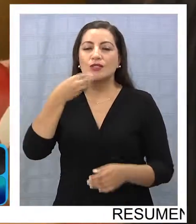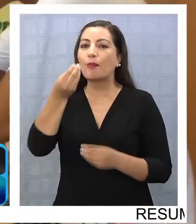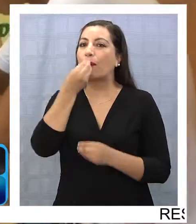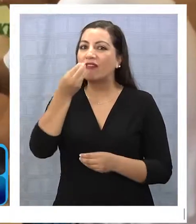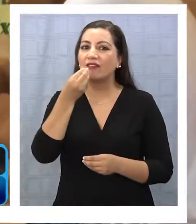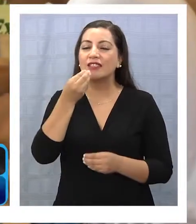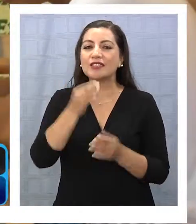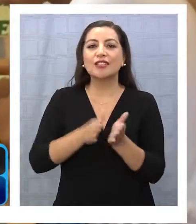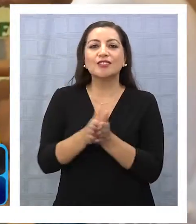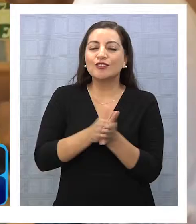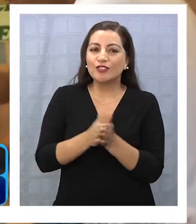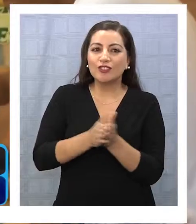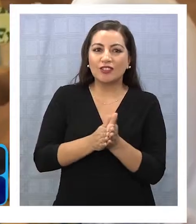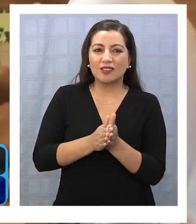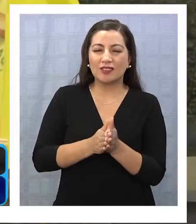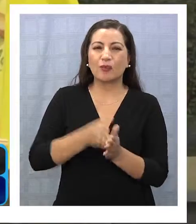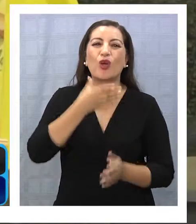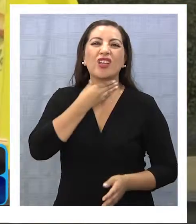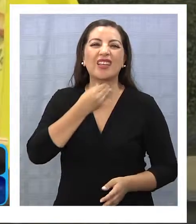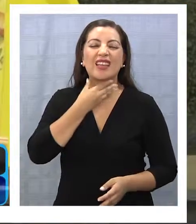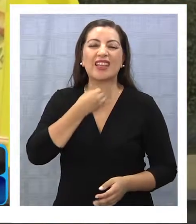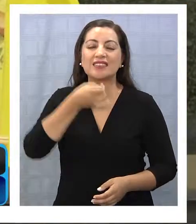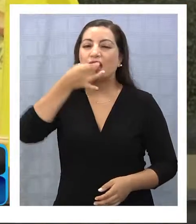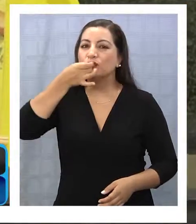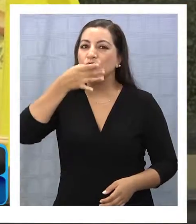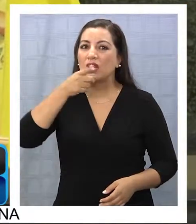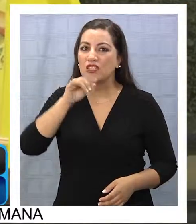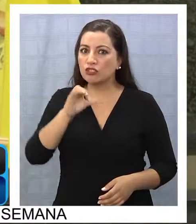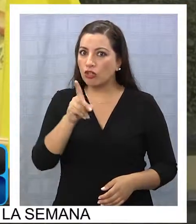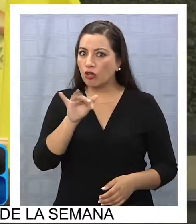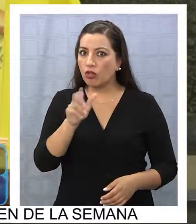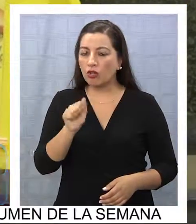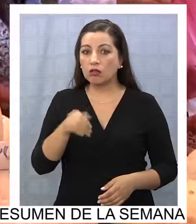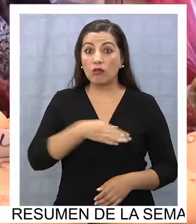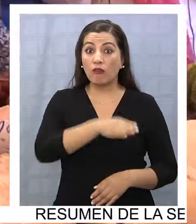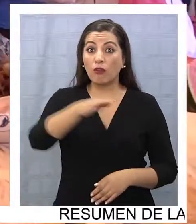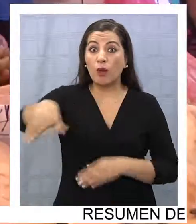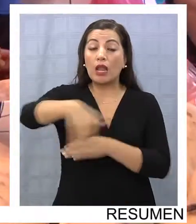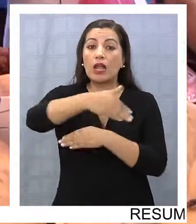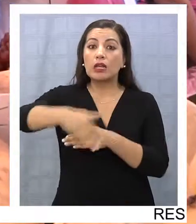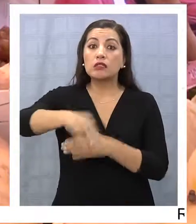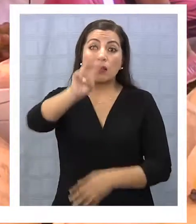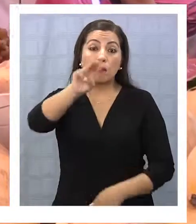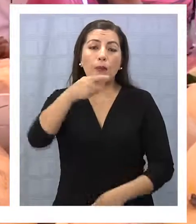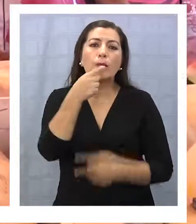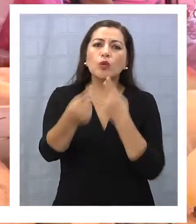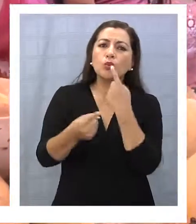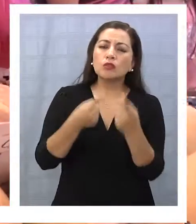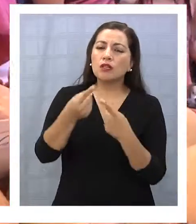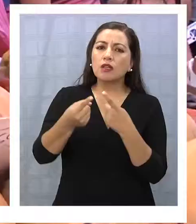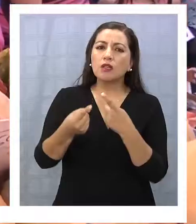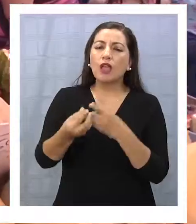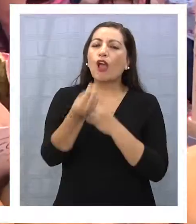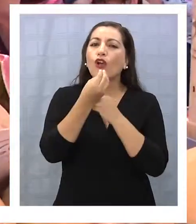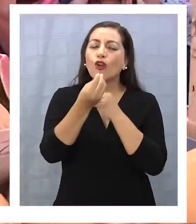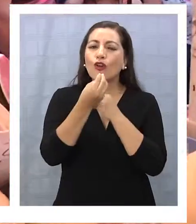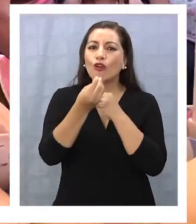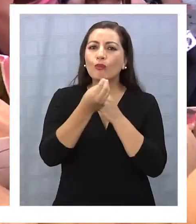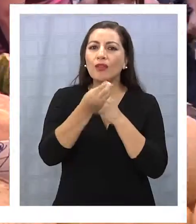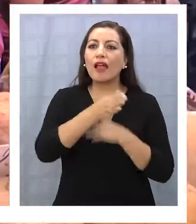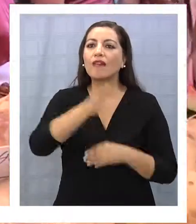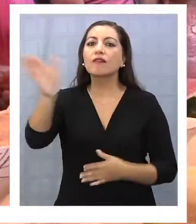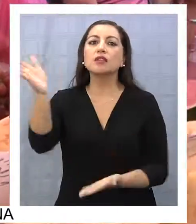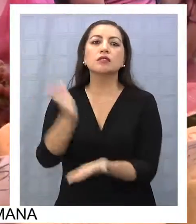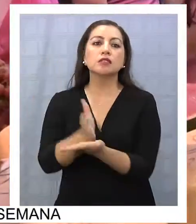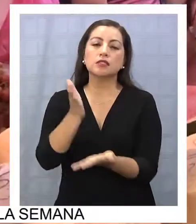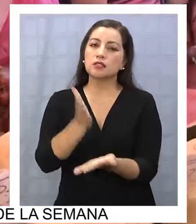que son altos en grasa, azúcar y sodio. Para eso salimos a las calles a preguntar a las mamás con qué tipo de colaciones envían